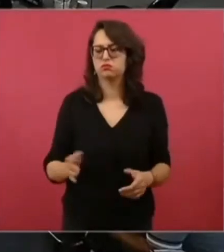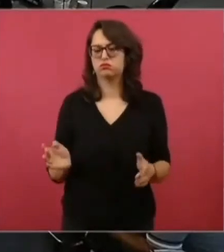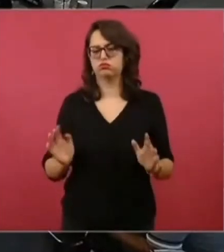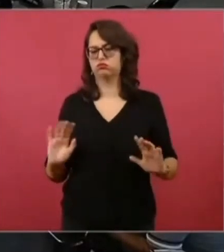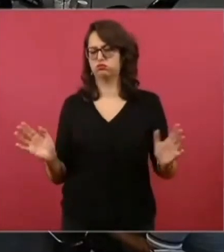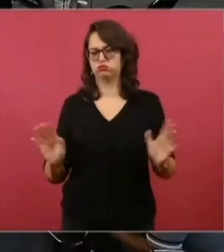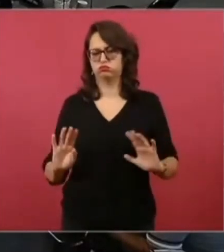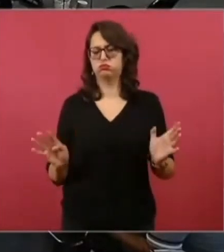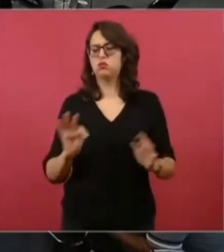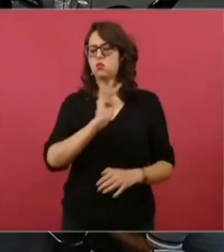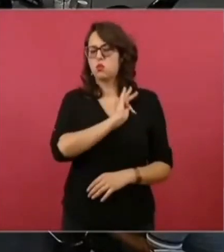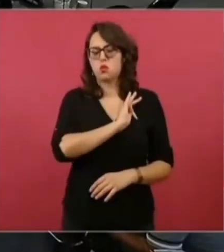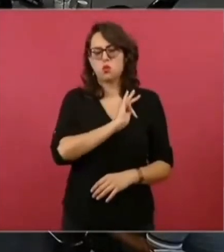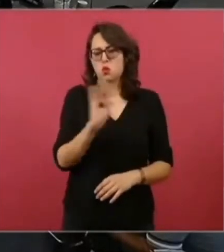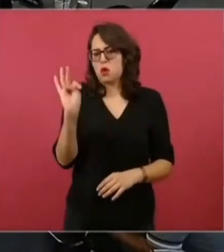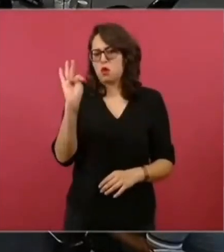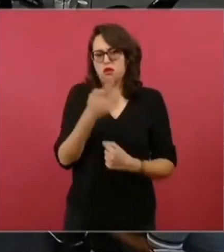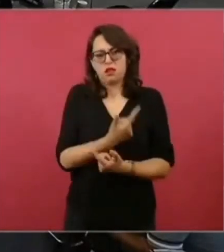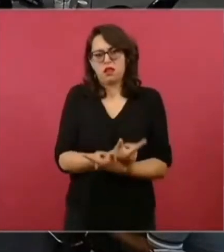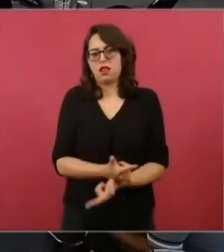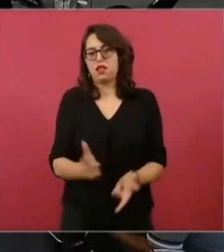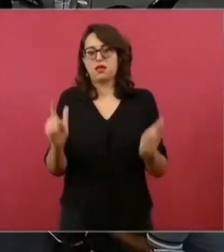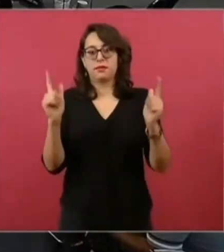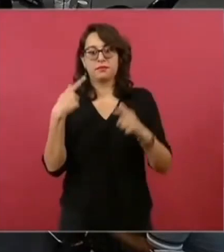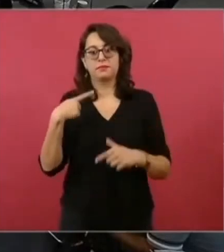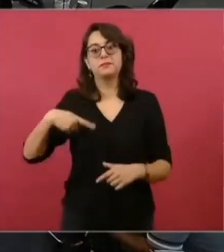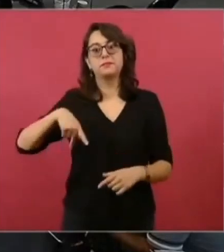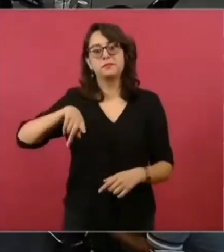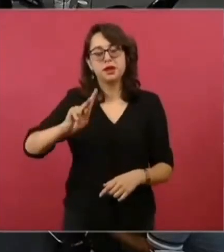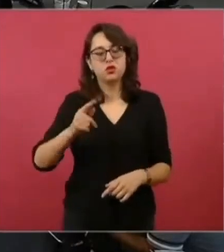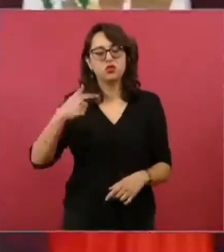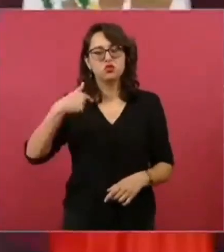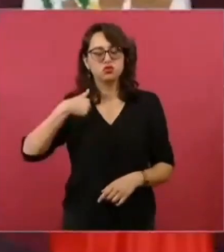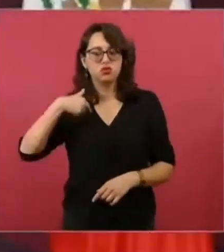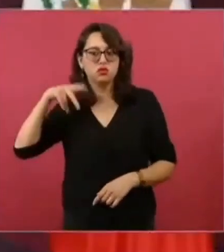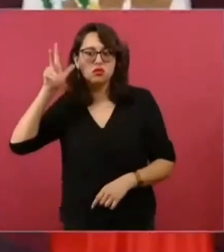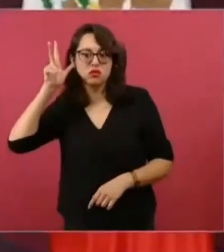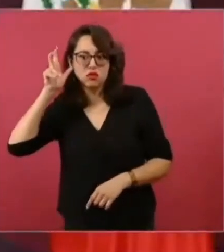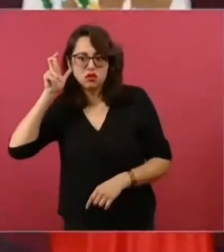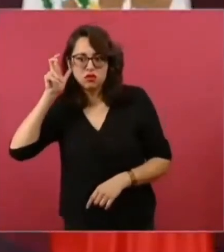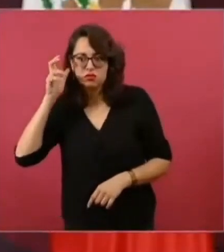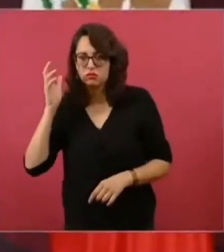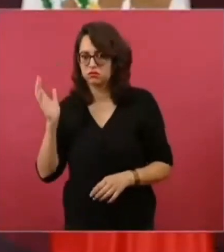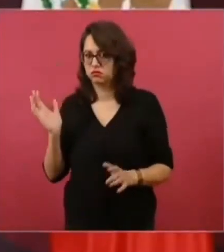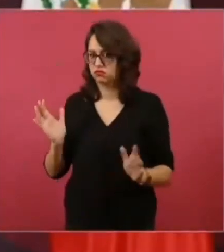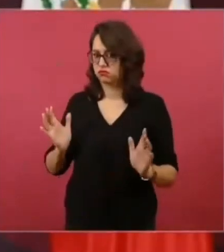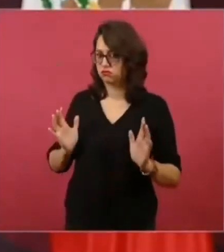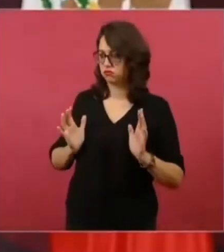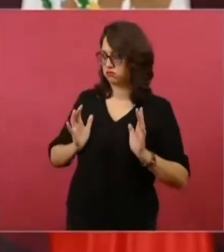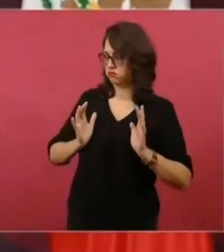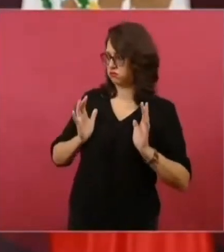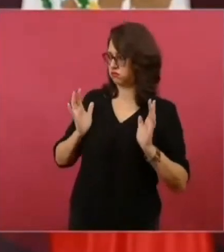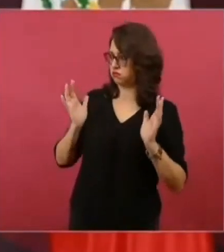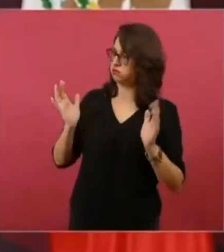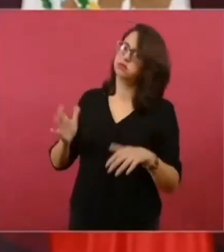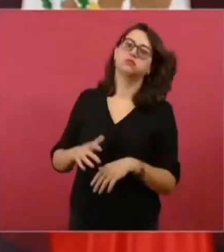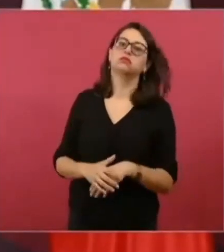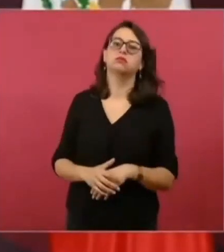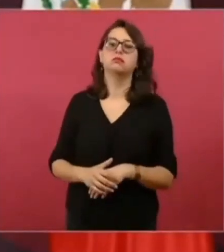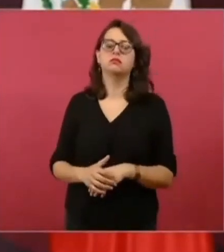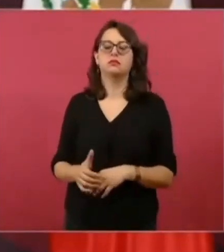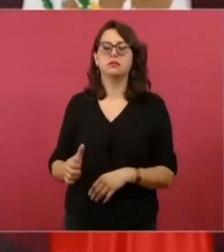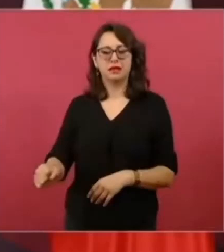quedar callados cuando dicen de que son buenas las tachas